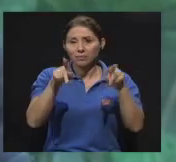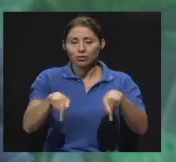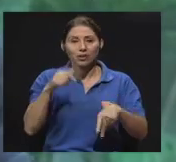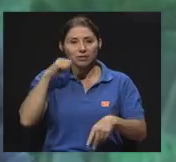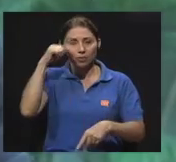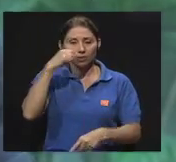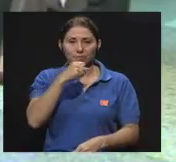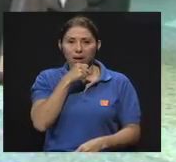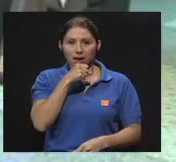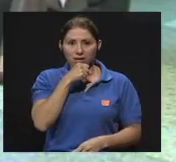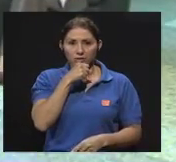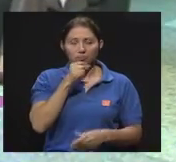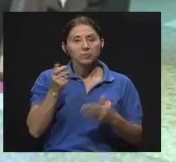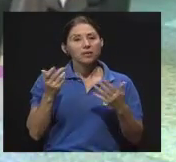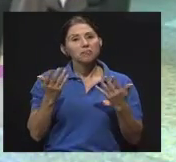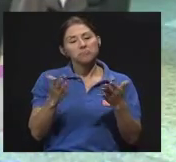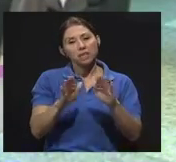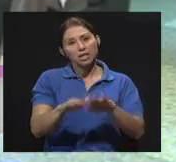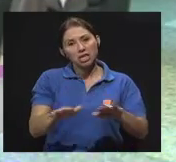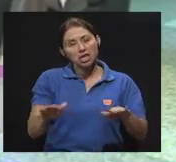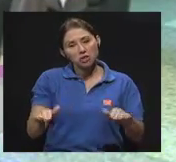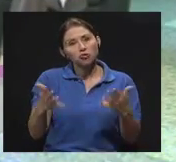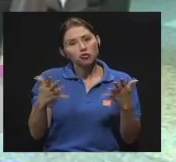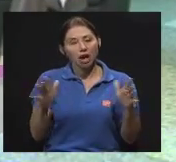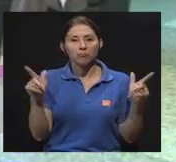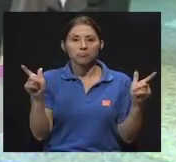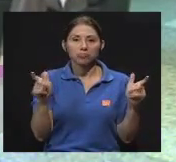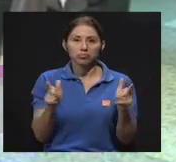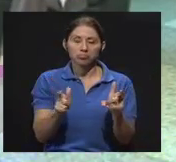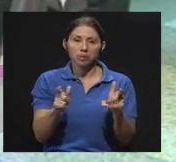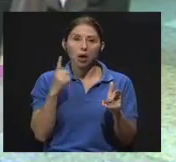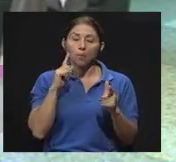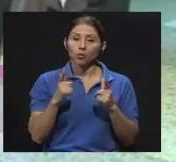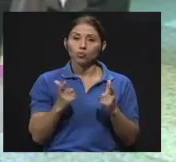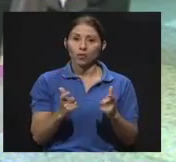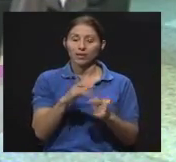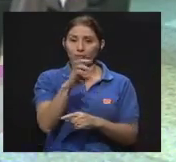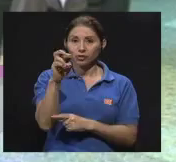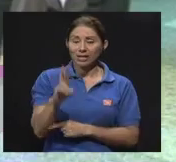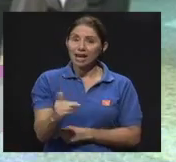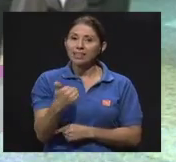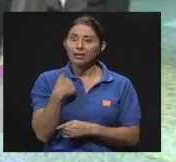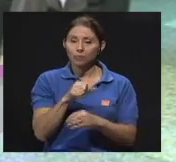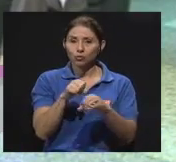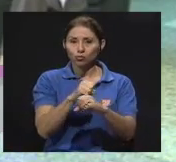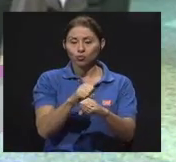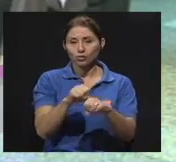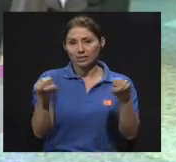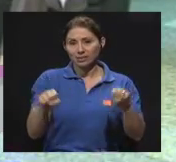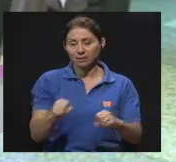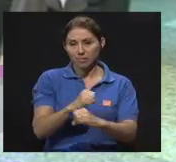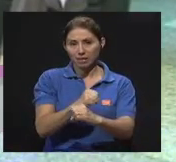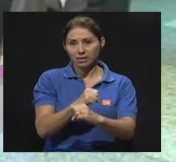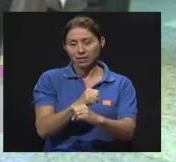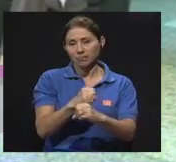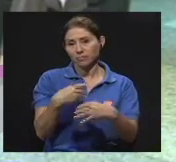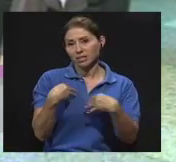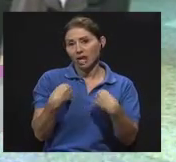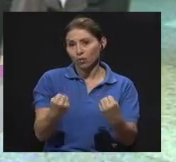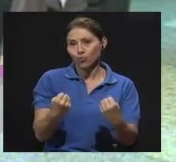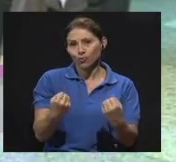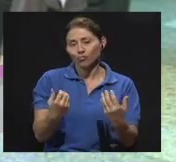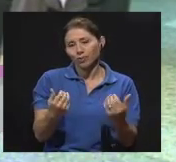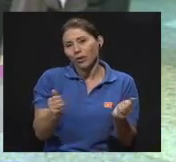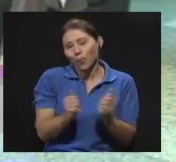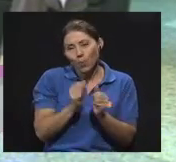mayores. Ya niños nos llegan menos porque, por suerte, en Costa Rica tenemos un sistema de salud con